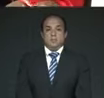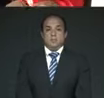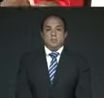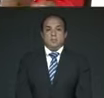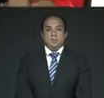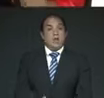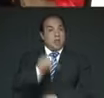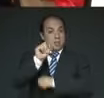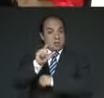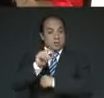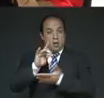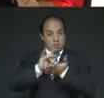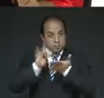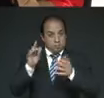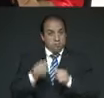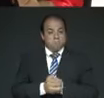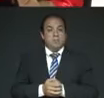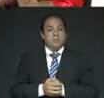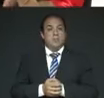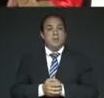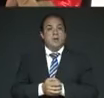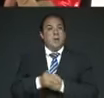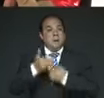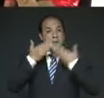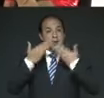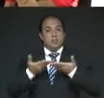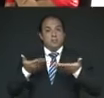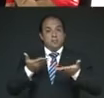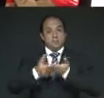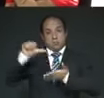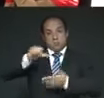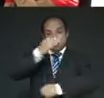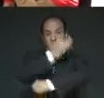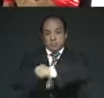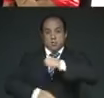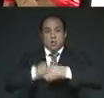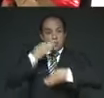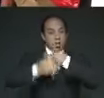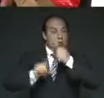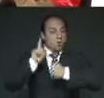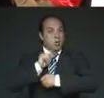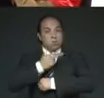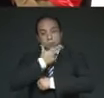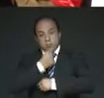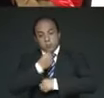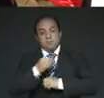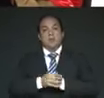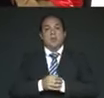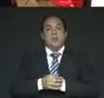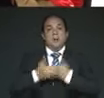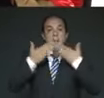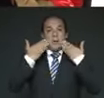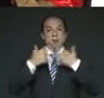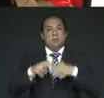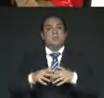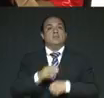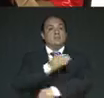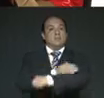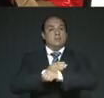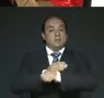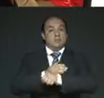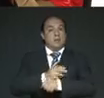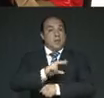Del mismo modo, agradecemos contar con la gentil presencia en esta tarde de todas y todos los que amablemente nos acompañan,